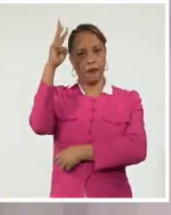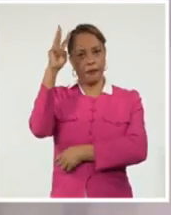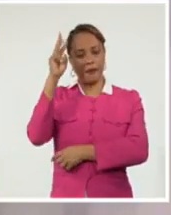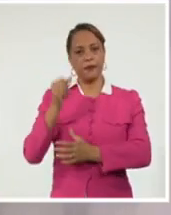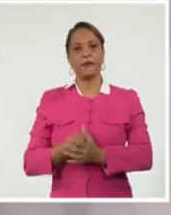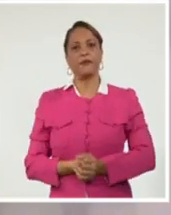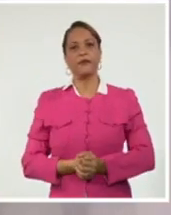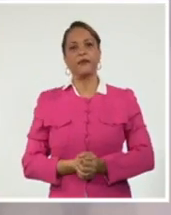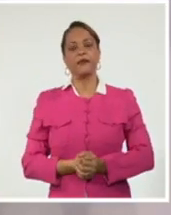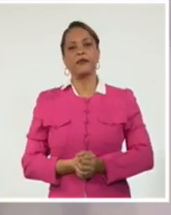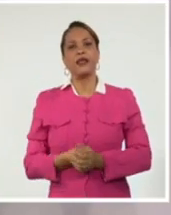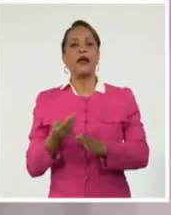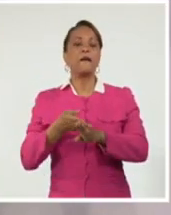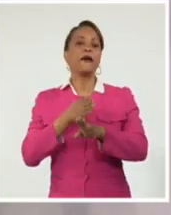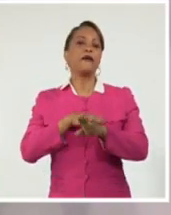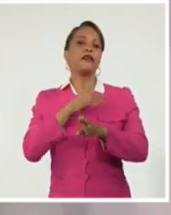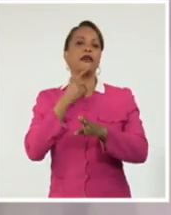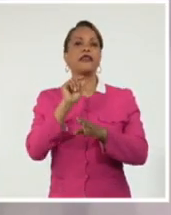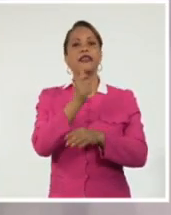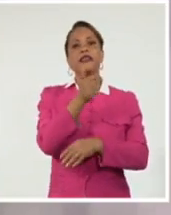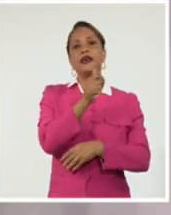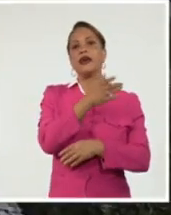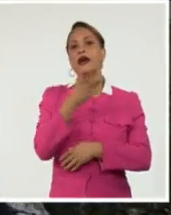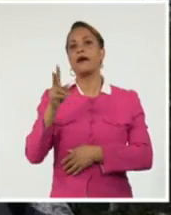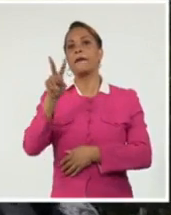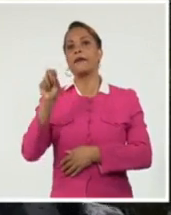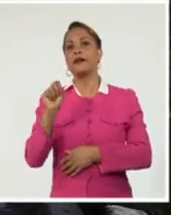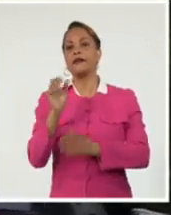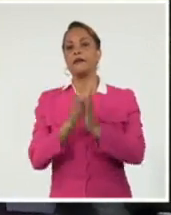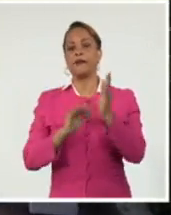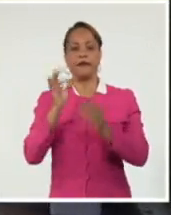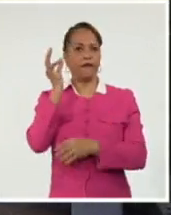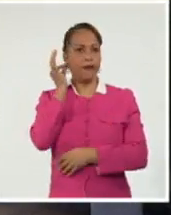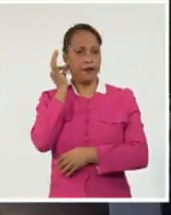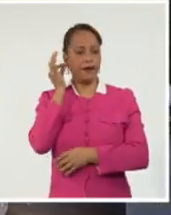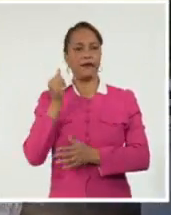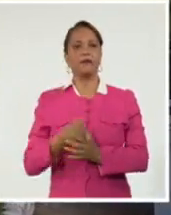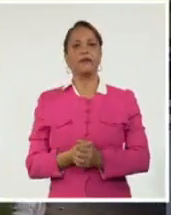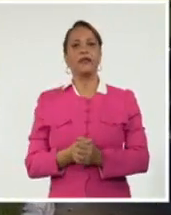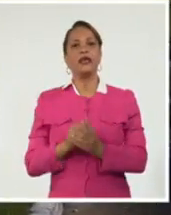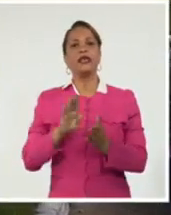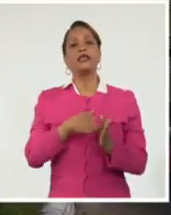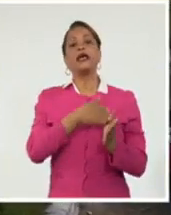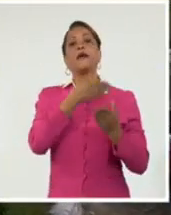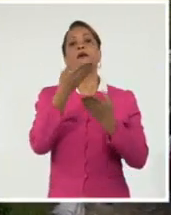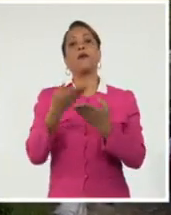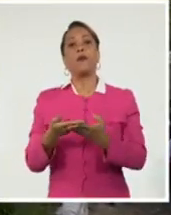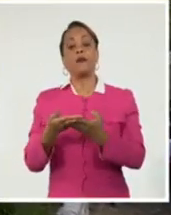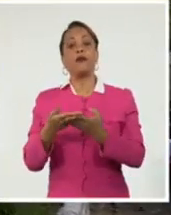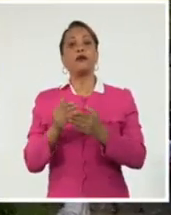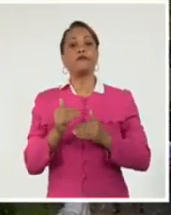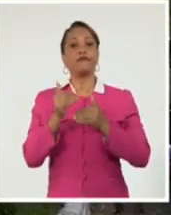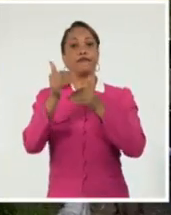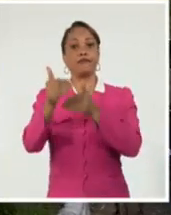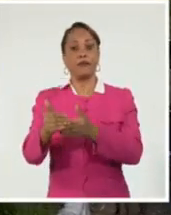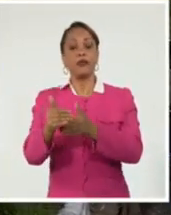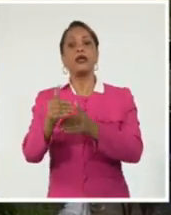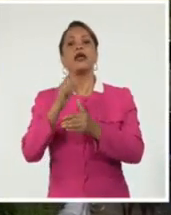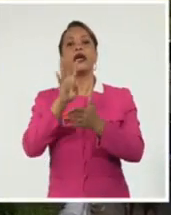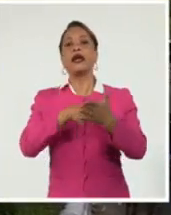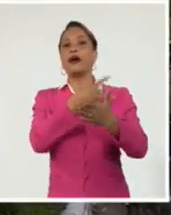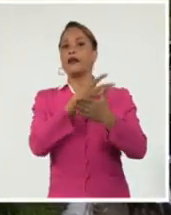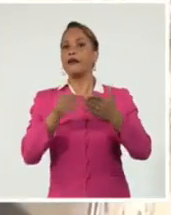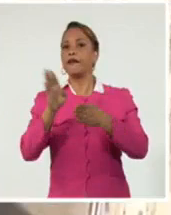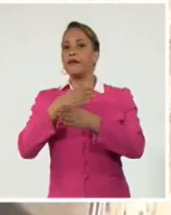originalmente prevista del 10 al 20 de febrero. Asimismo, se pospone el calendario del evento en las diferentes provincias del